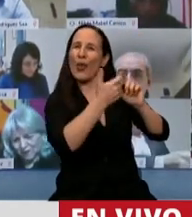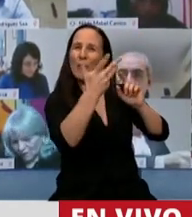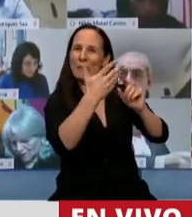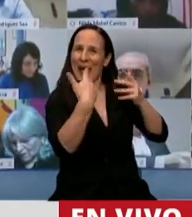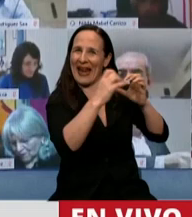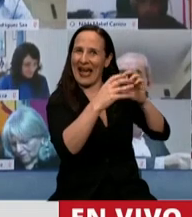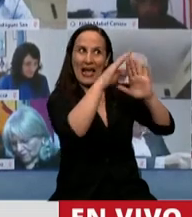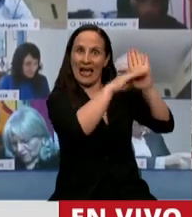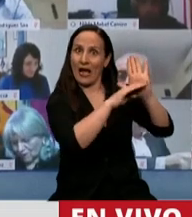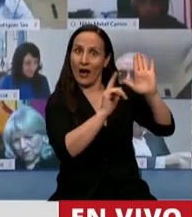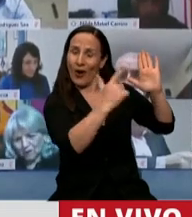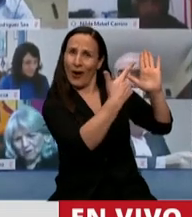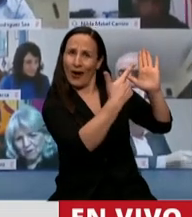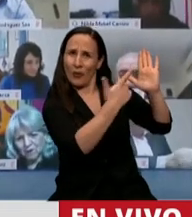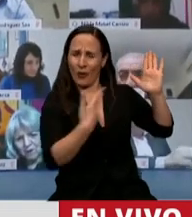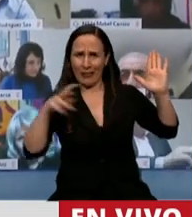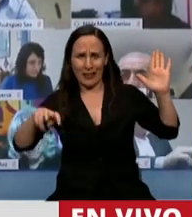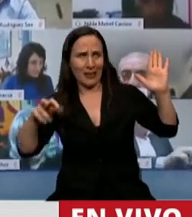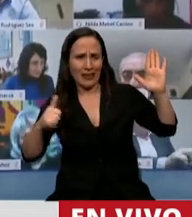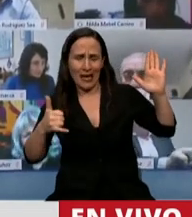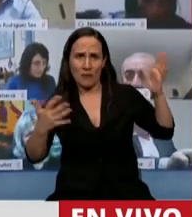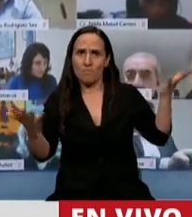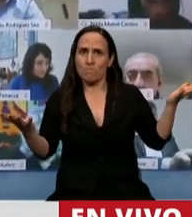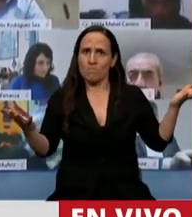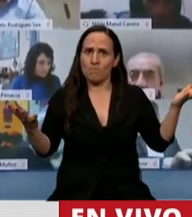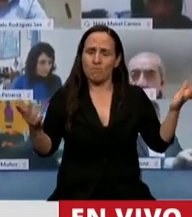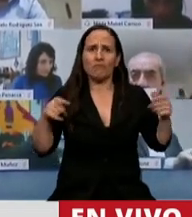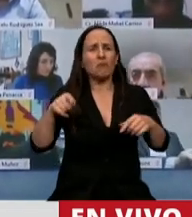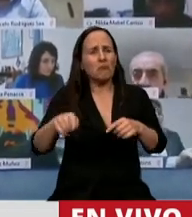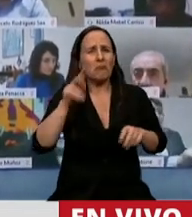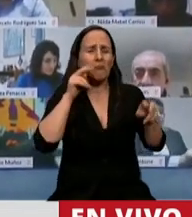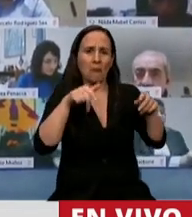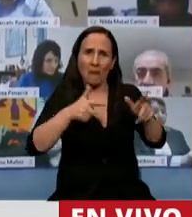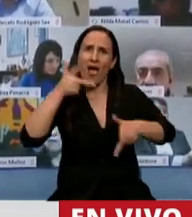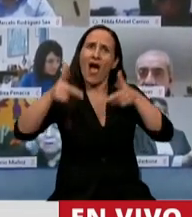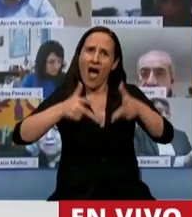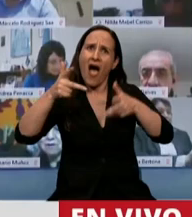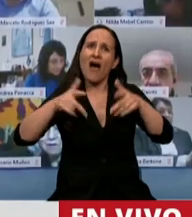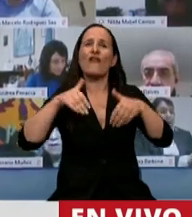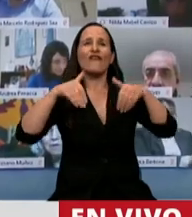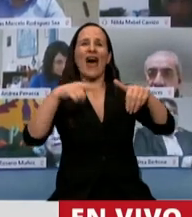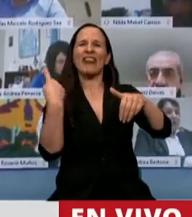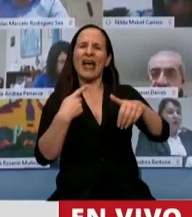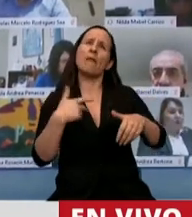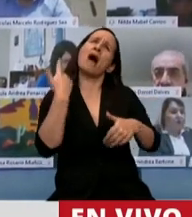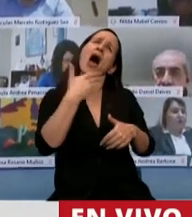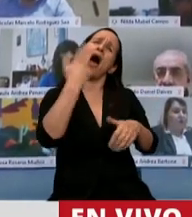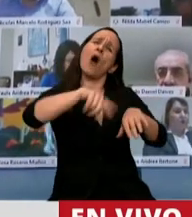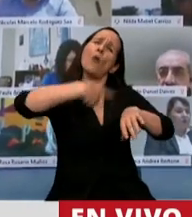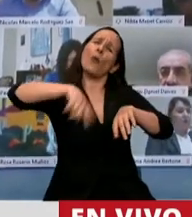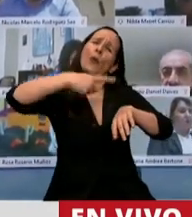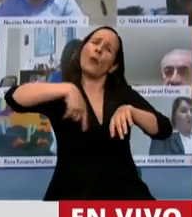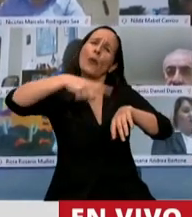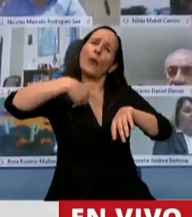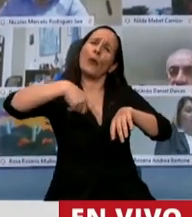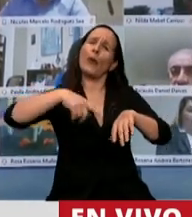Y la verdad es que escuchar varias horas de manifestaciones de fantasmas creo que va a pasar a la historia de este Congreso